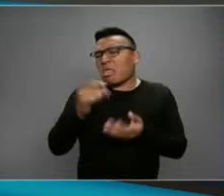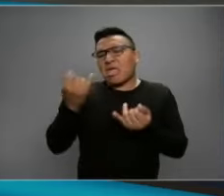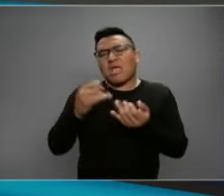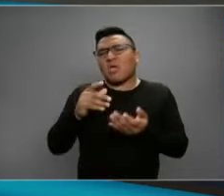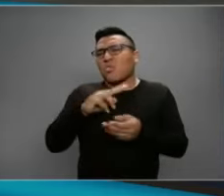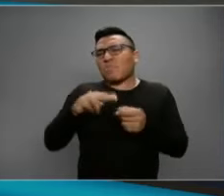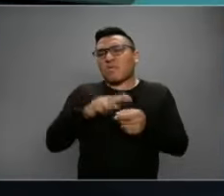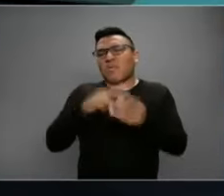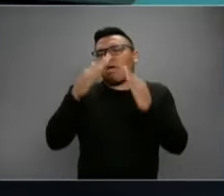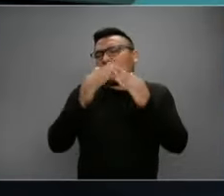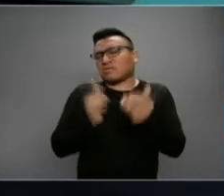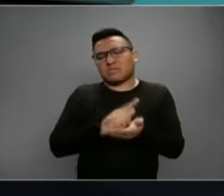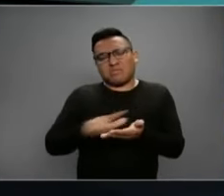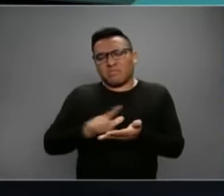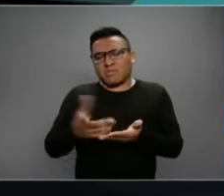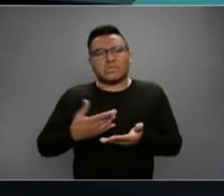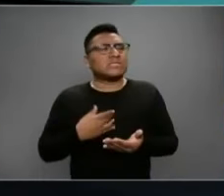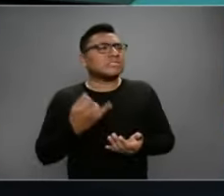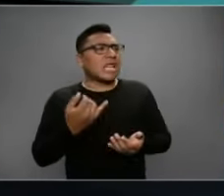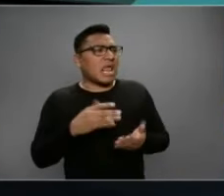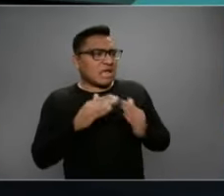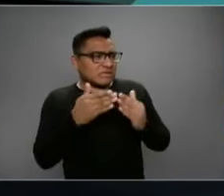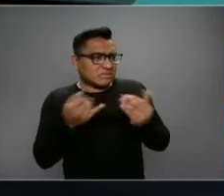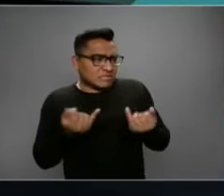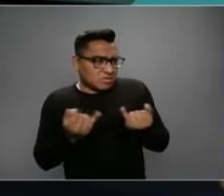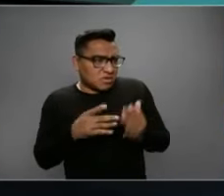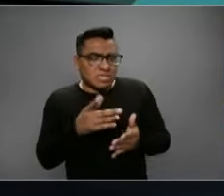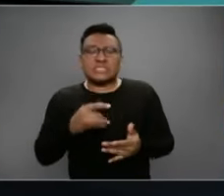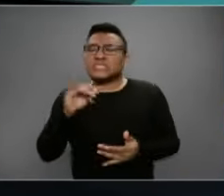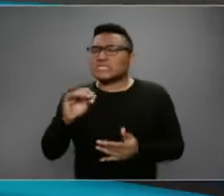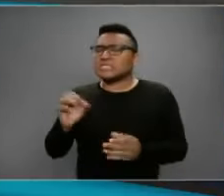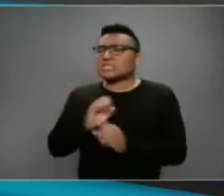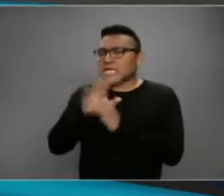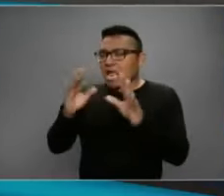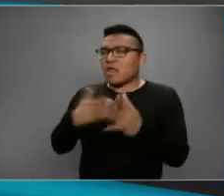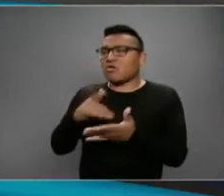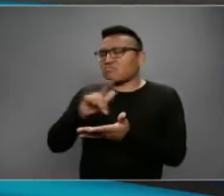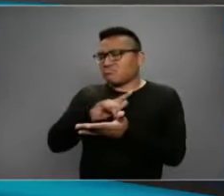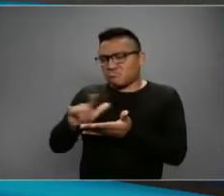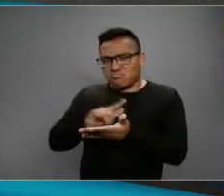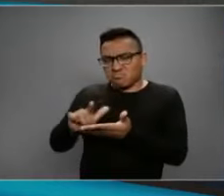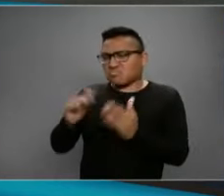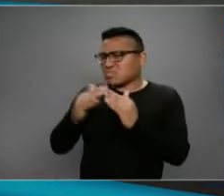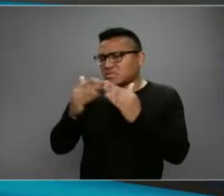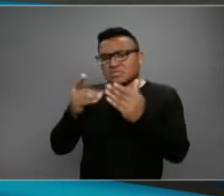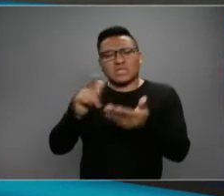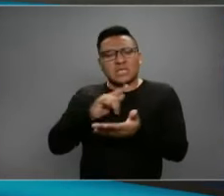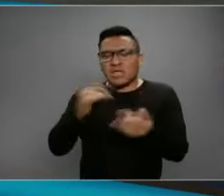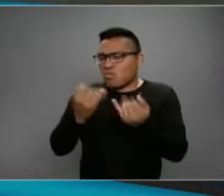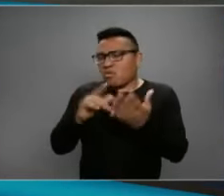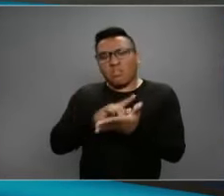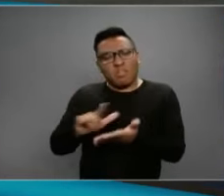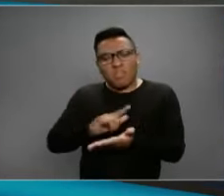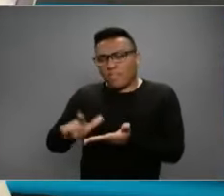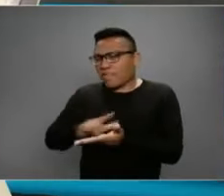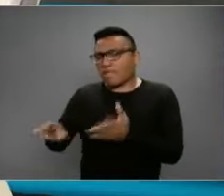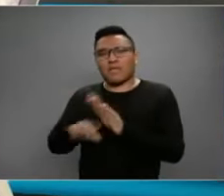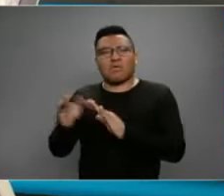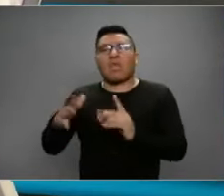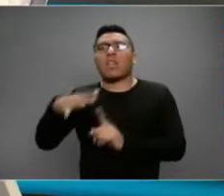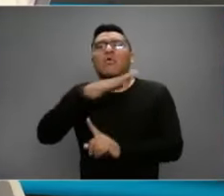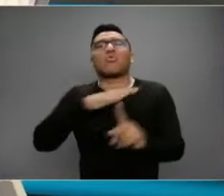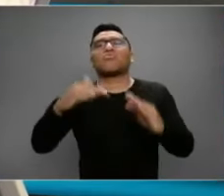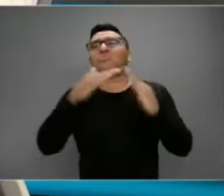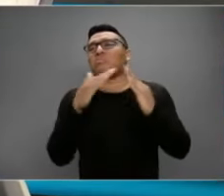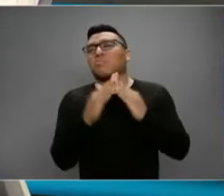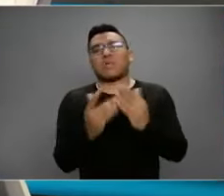esa también es una medida recomendable? Es correcto, hay que estar manteniendo bien limpias nuestras propias casas. Nuestro entorno,